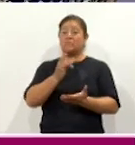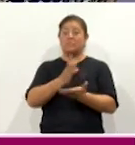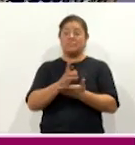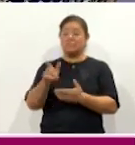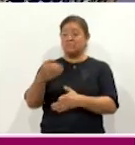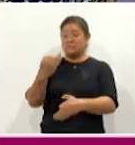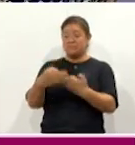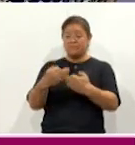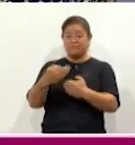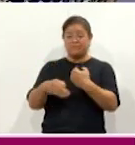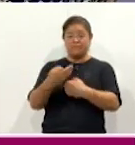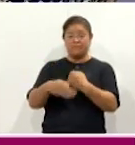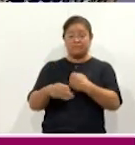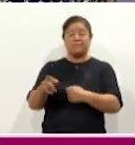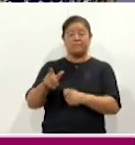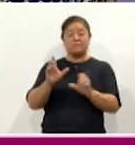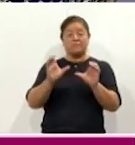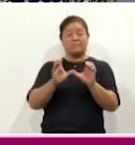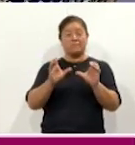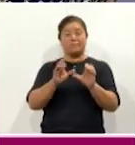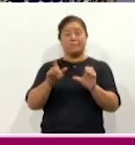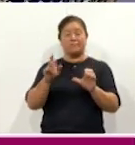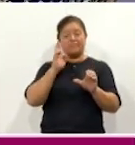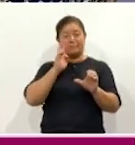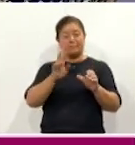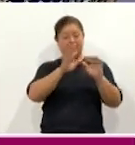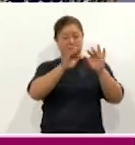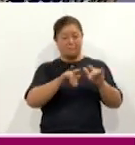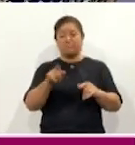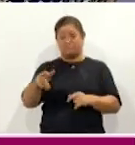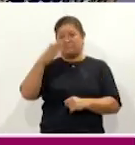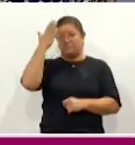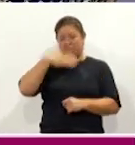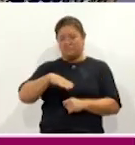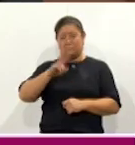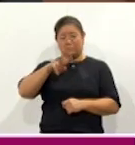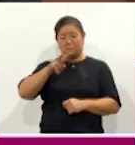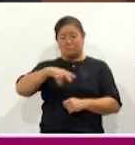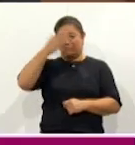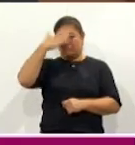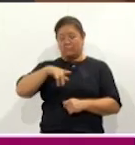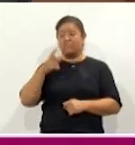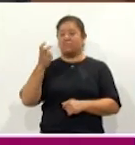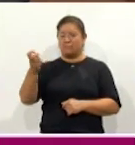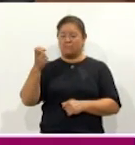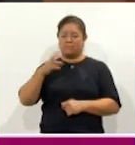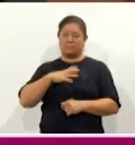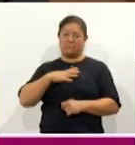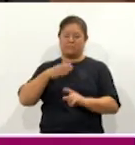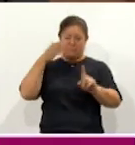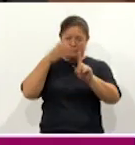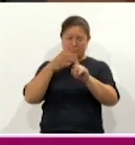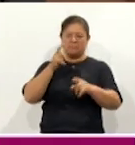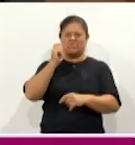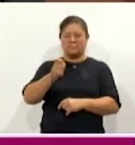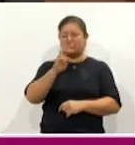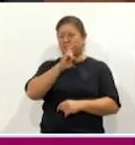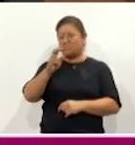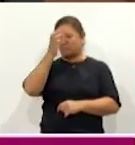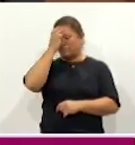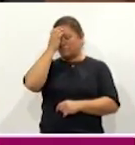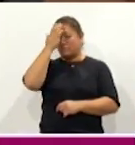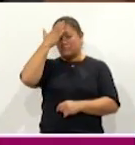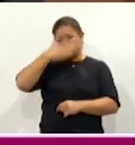es un documento que certifique que tienen esos conocimientos. Para ellos está enfocada esta oferta que es el reconocimiento de saberes.